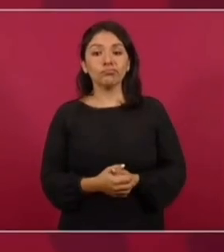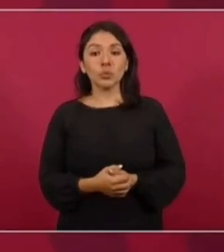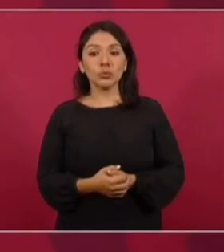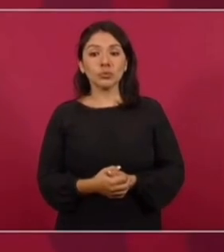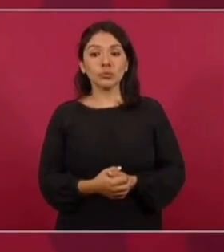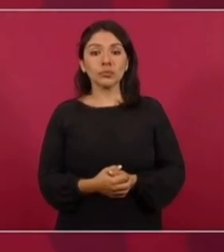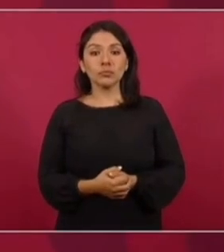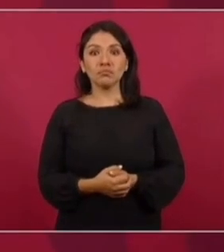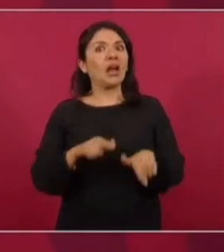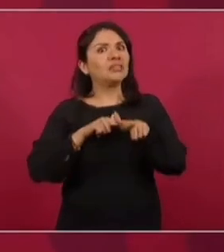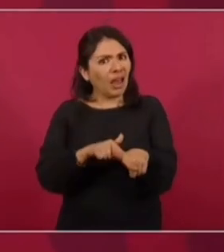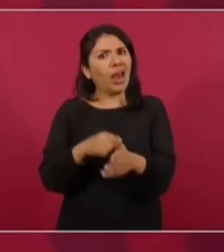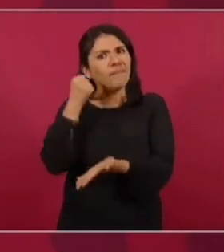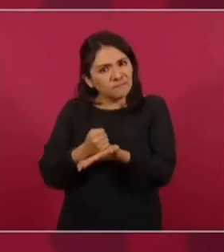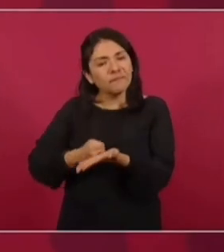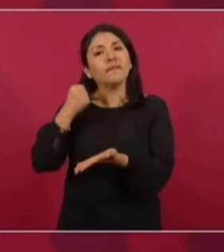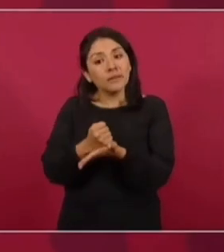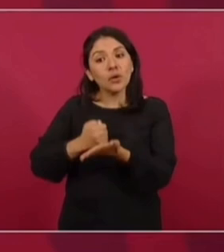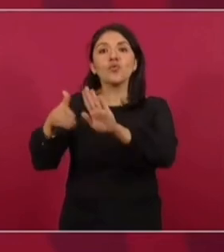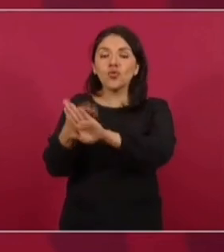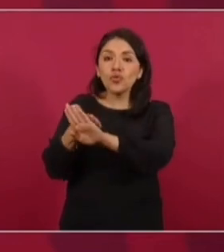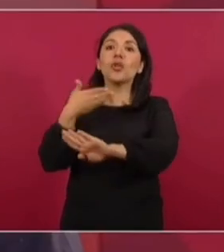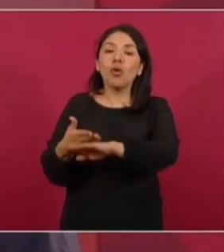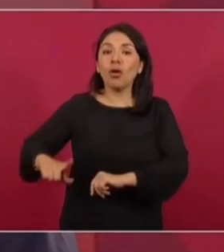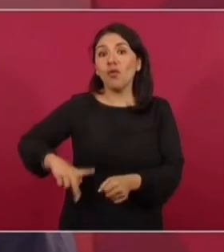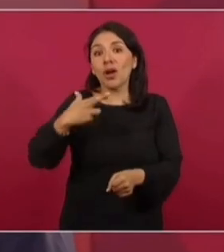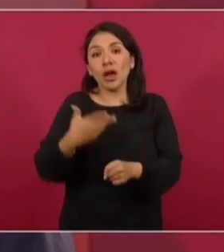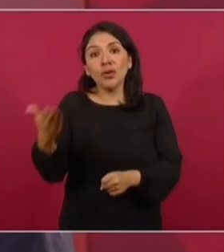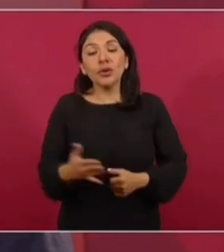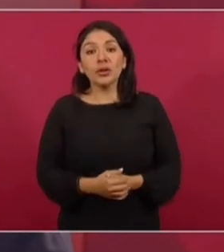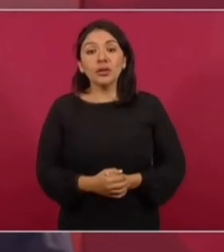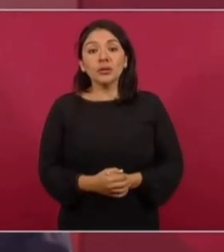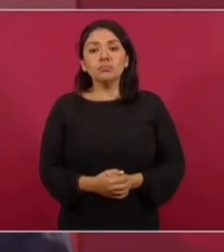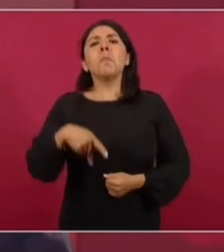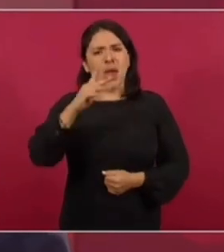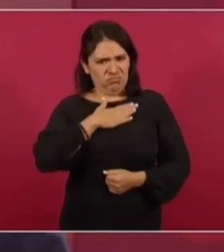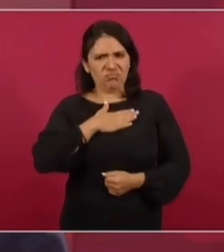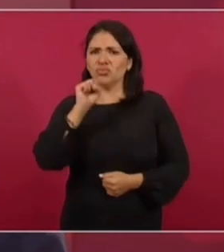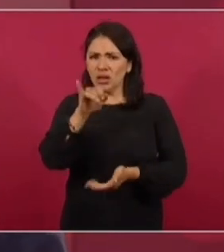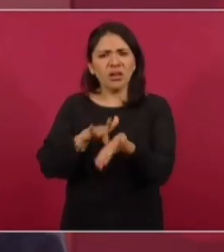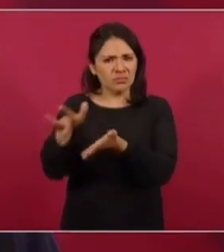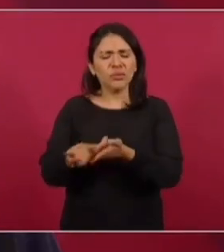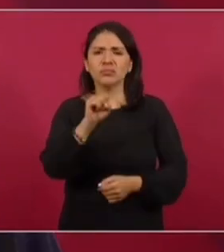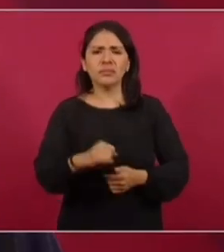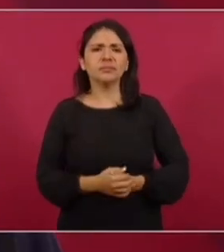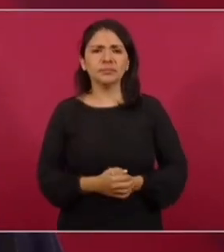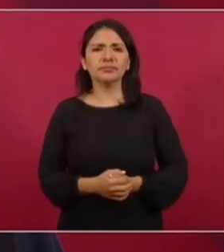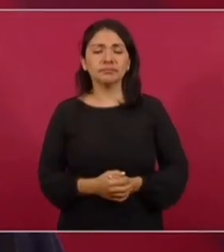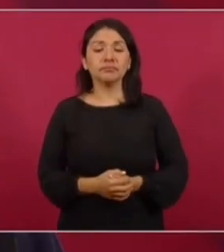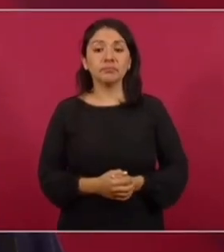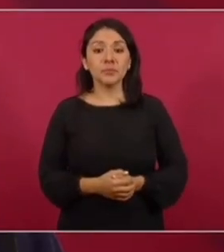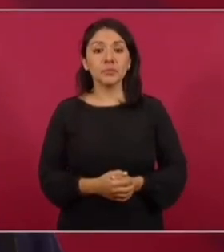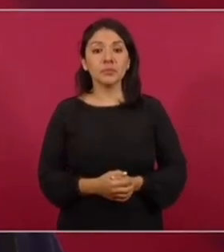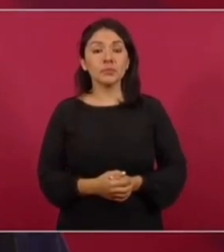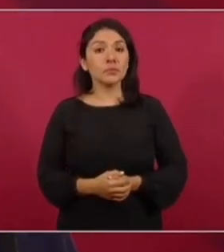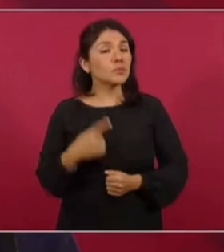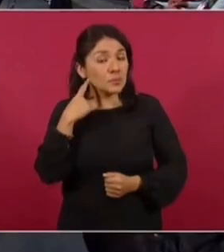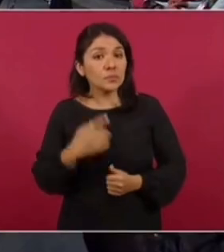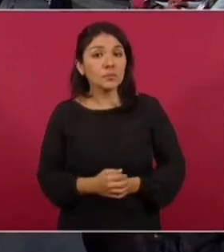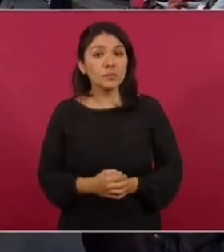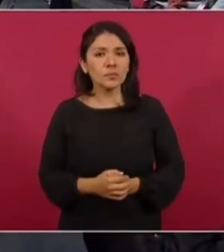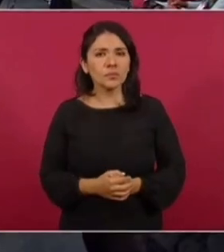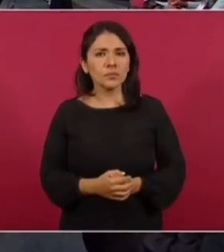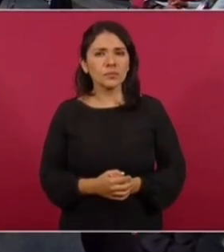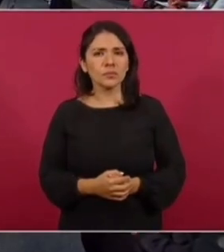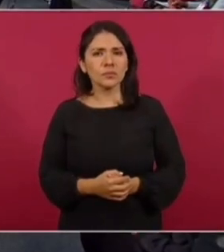Y no dejan de atacarlo, pero yo lo apoyo, yo lo… ¿Mande?